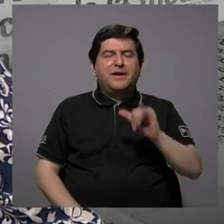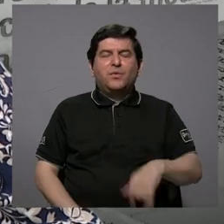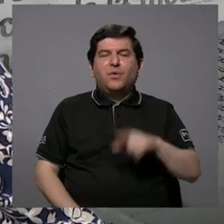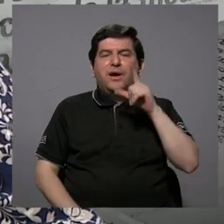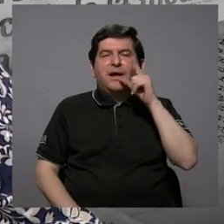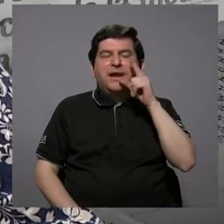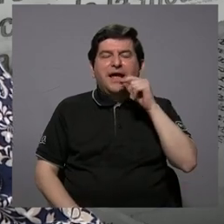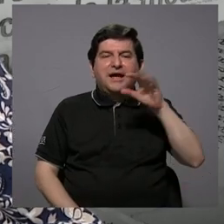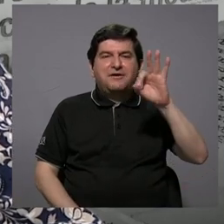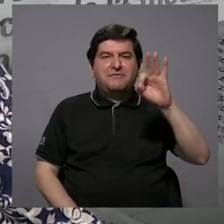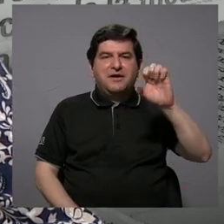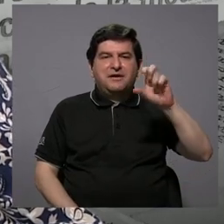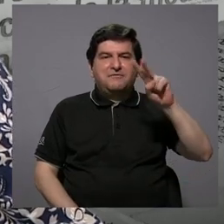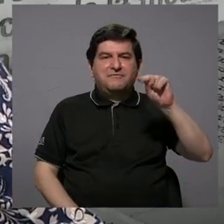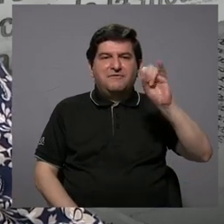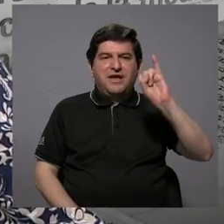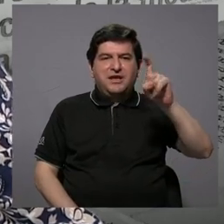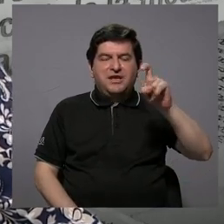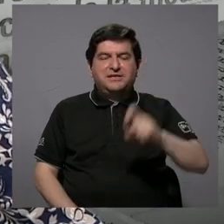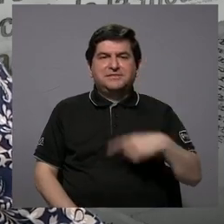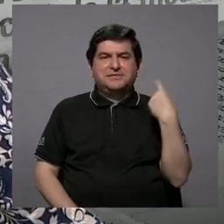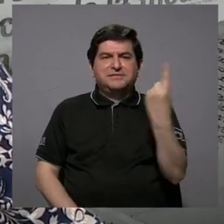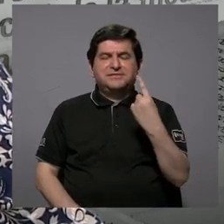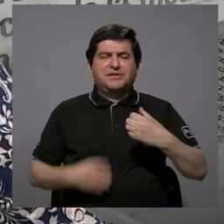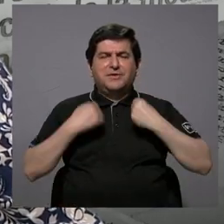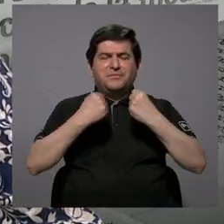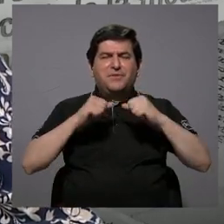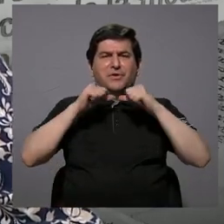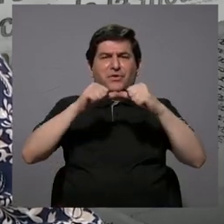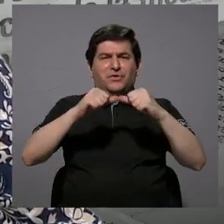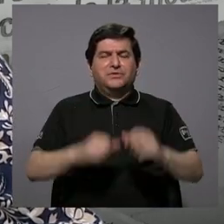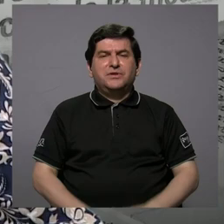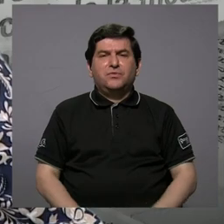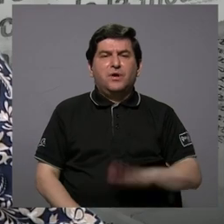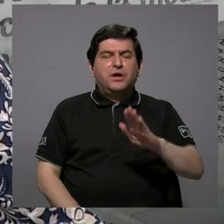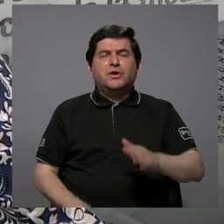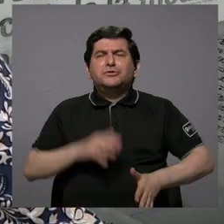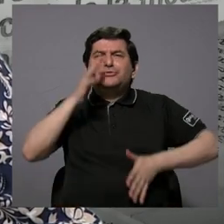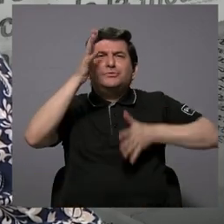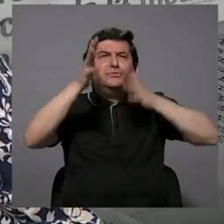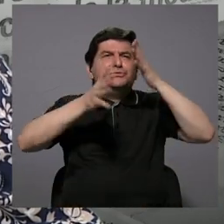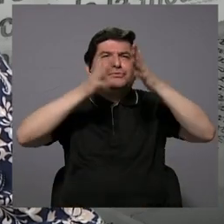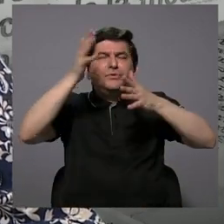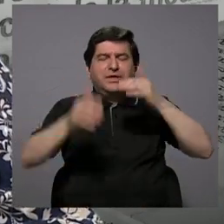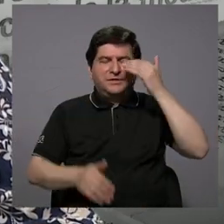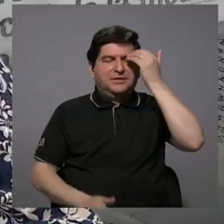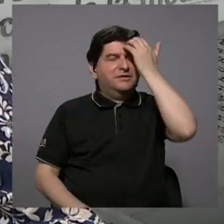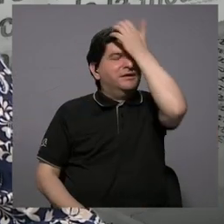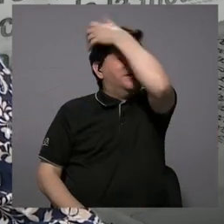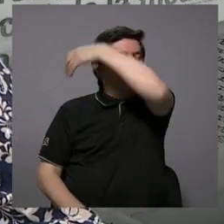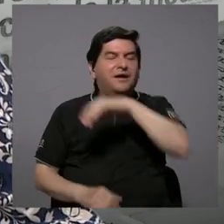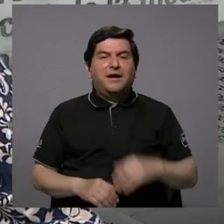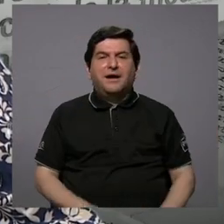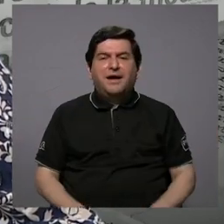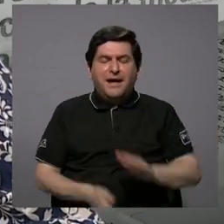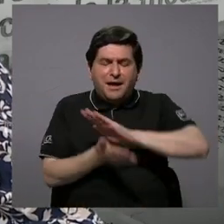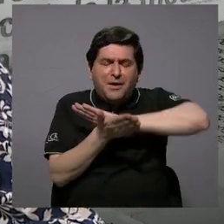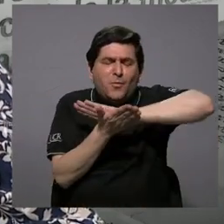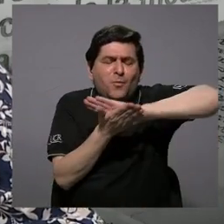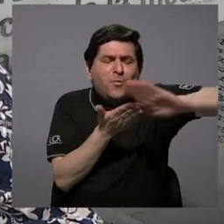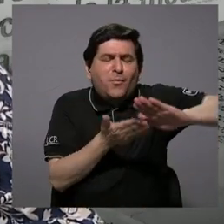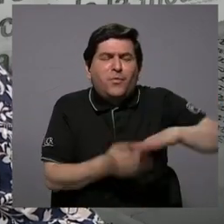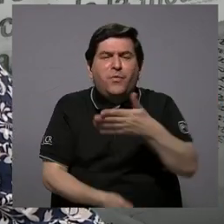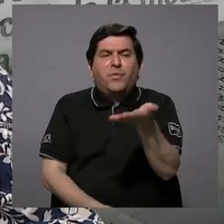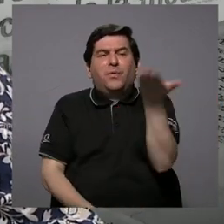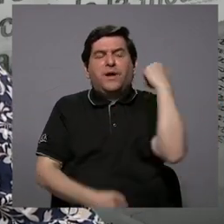y siempre tiene que sacar fuerza para salir adelante con su creatividad y borrar el pasado y que